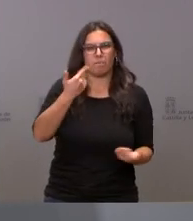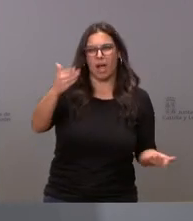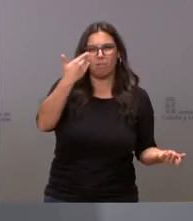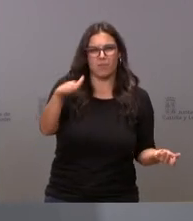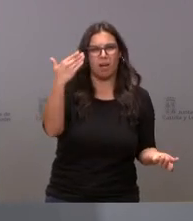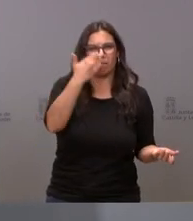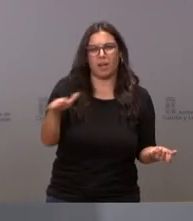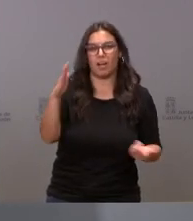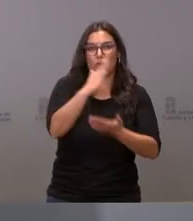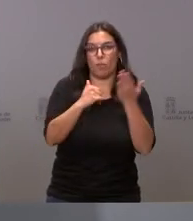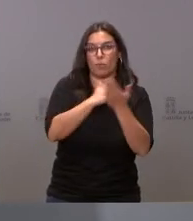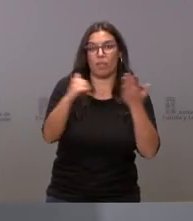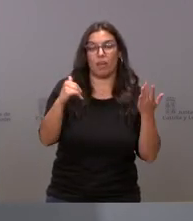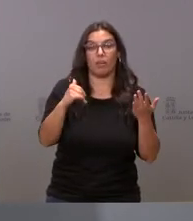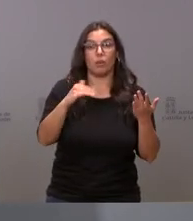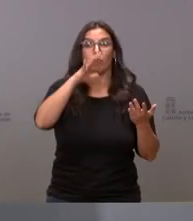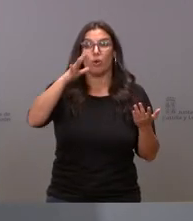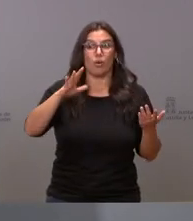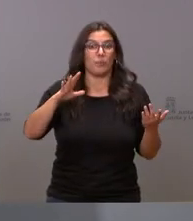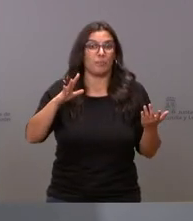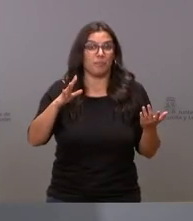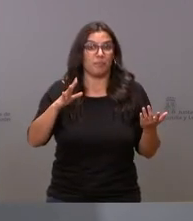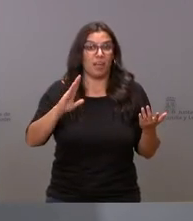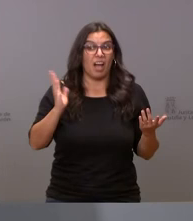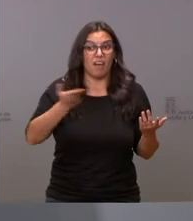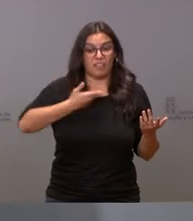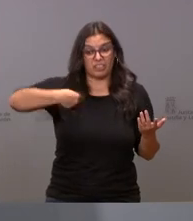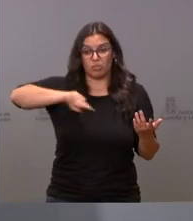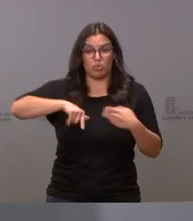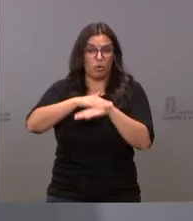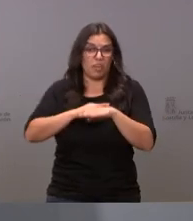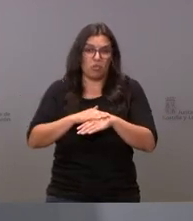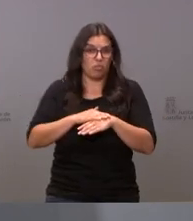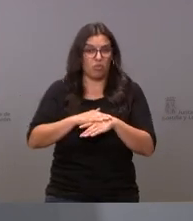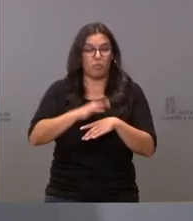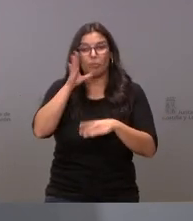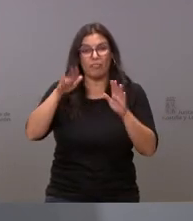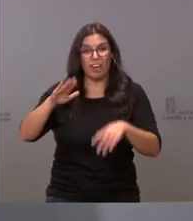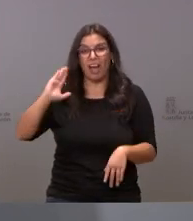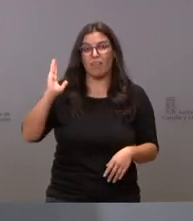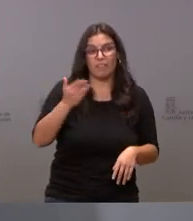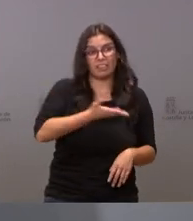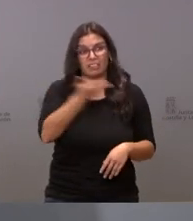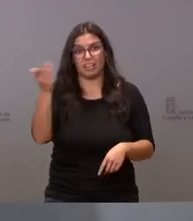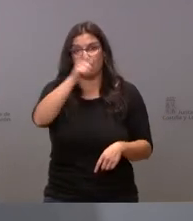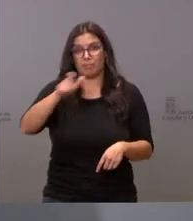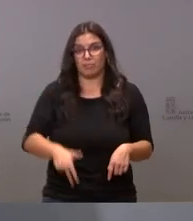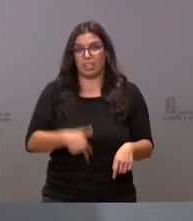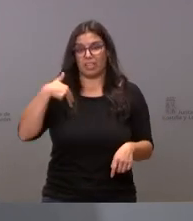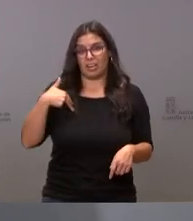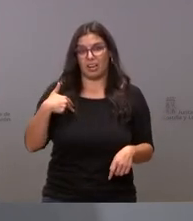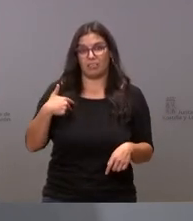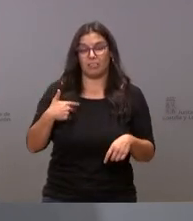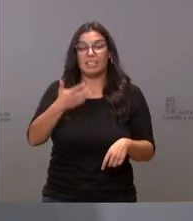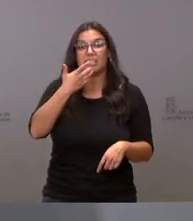comunidad no porque perjudique o no al gobierno sino porque a quien perjudica es al conjunto de los ciudadanos y al conjunto de la comunidad